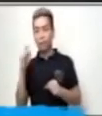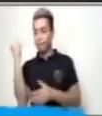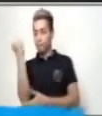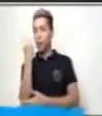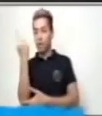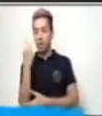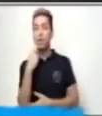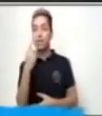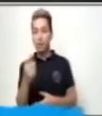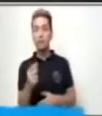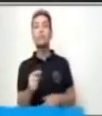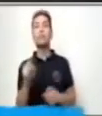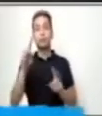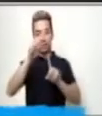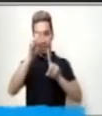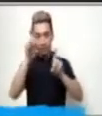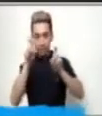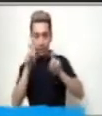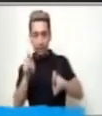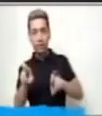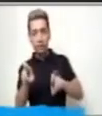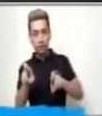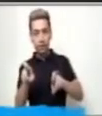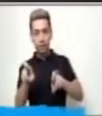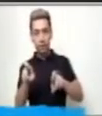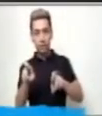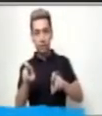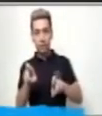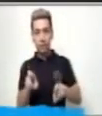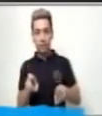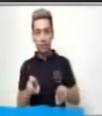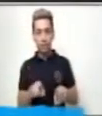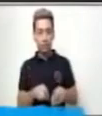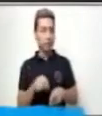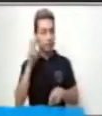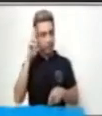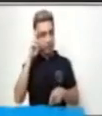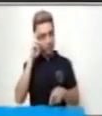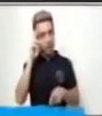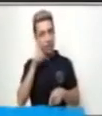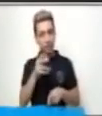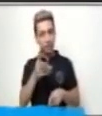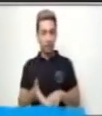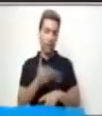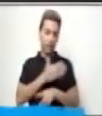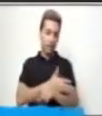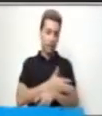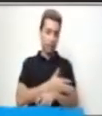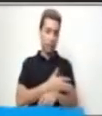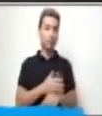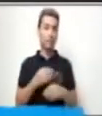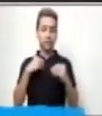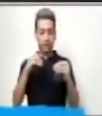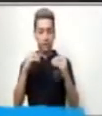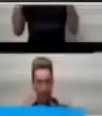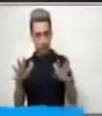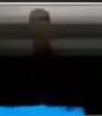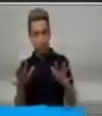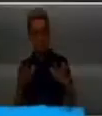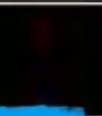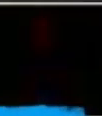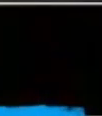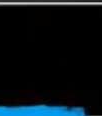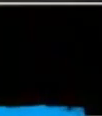los signos de interrogación. Creo que los recordarás muy bien. Si, por algún